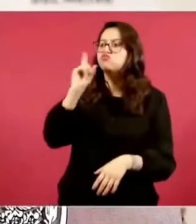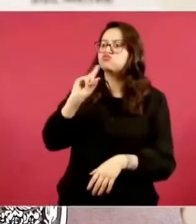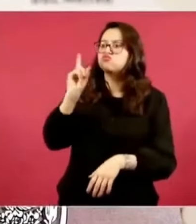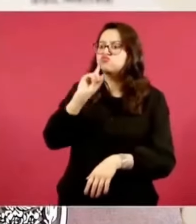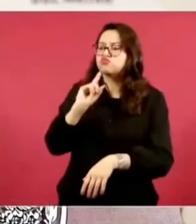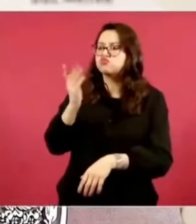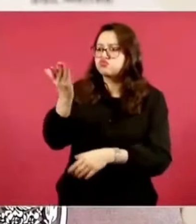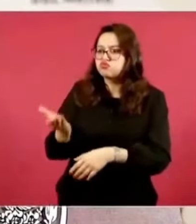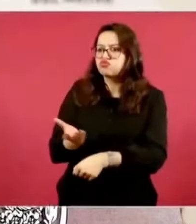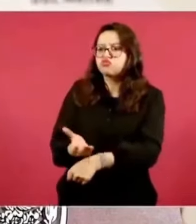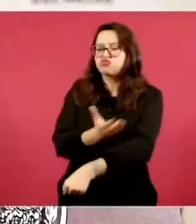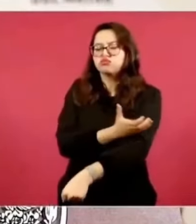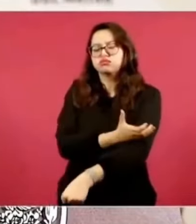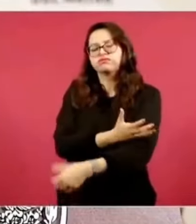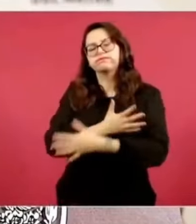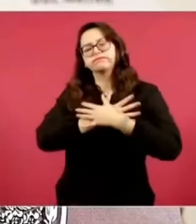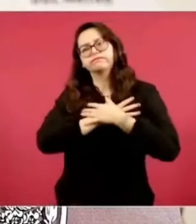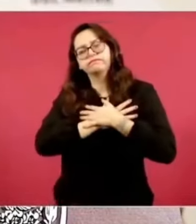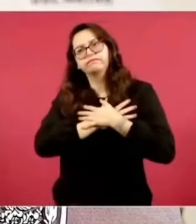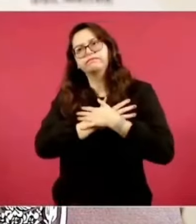abrazo a esta compañera.